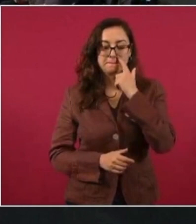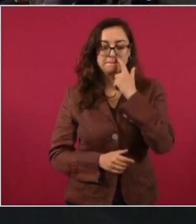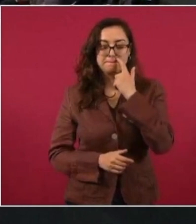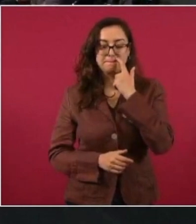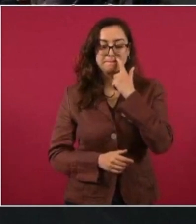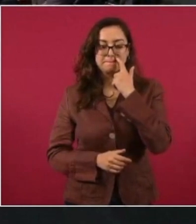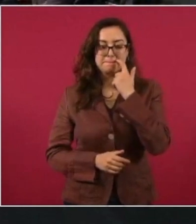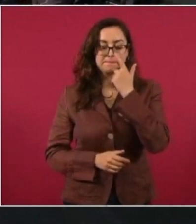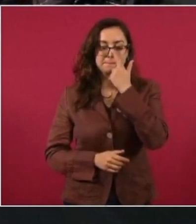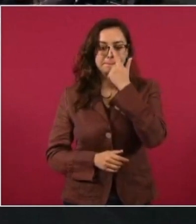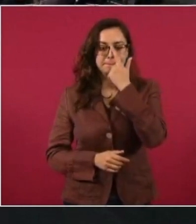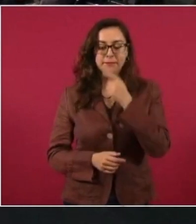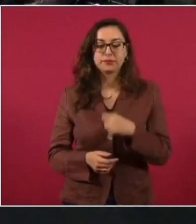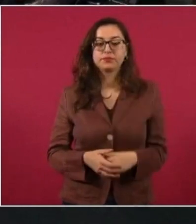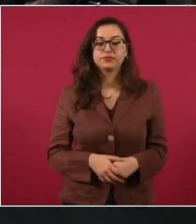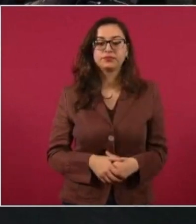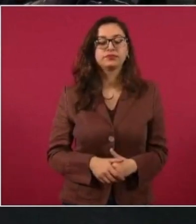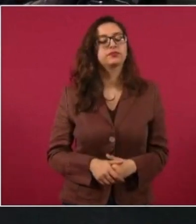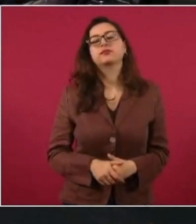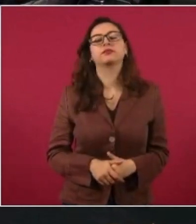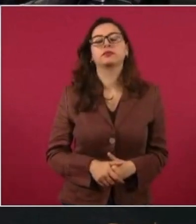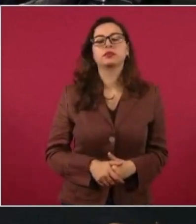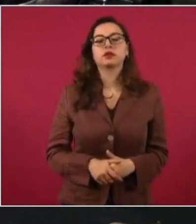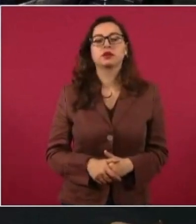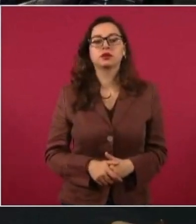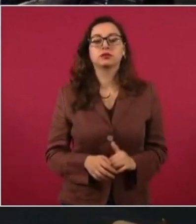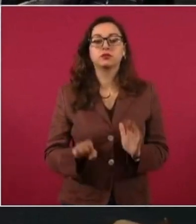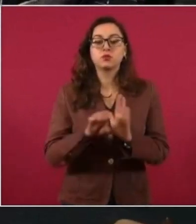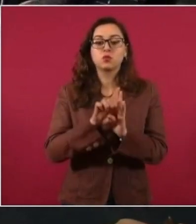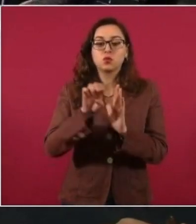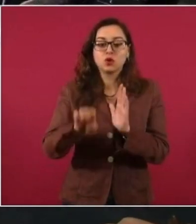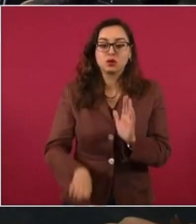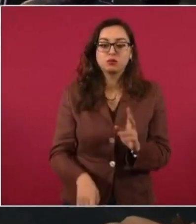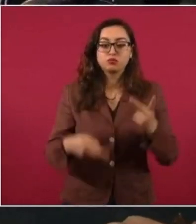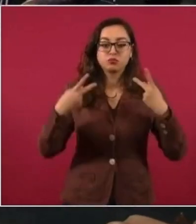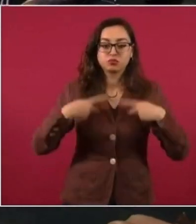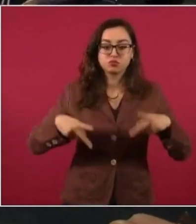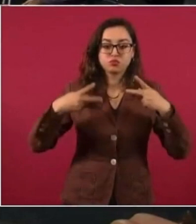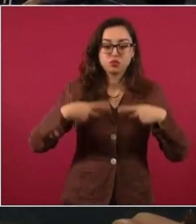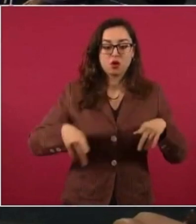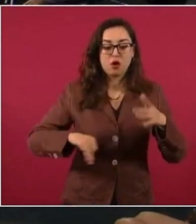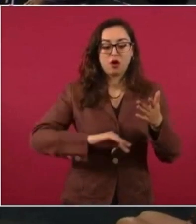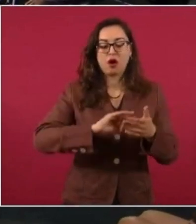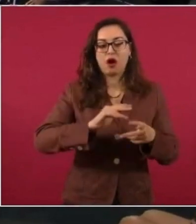factureros puedan